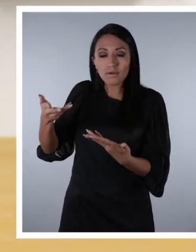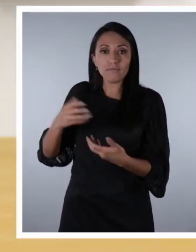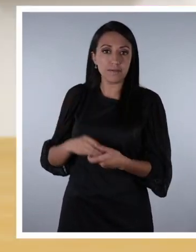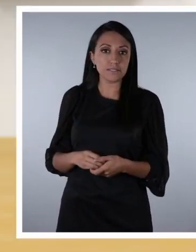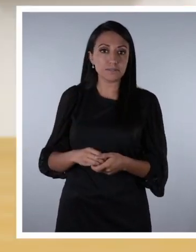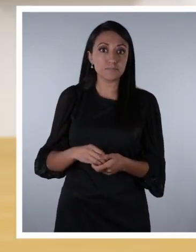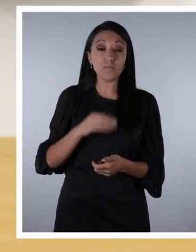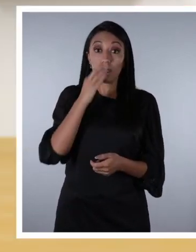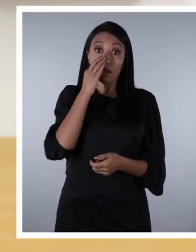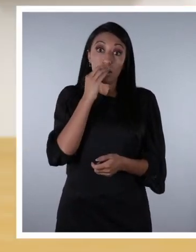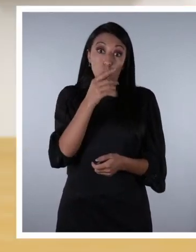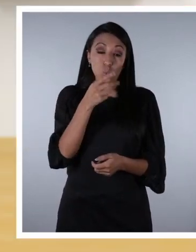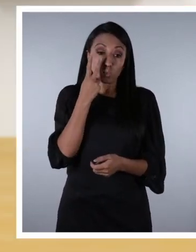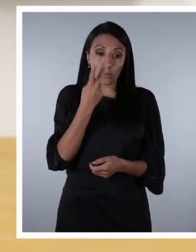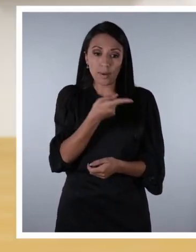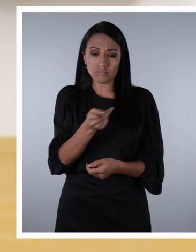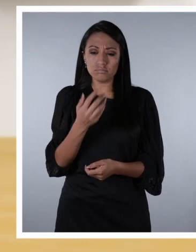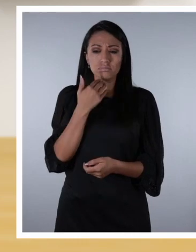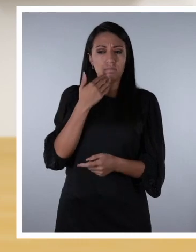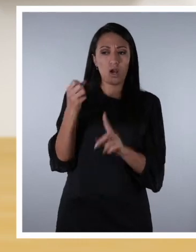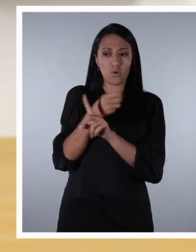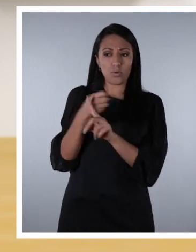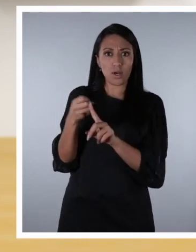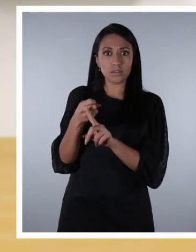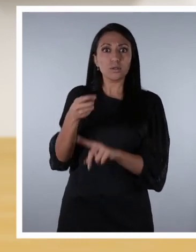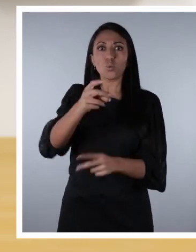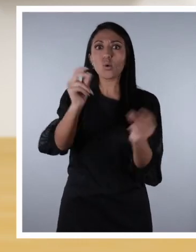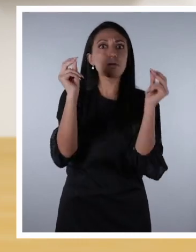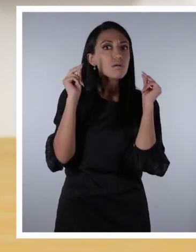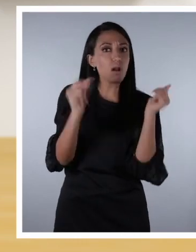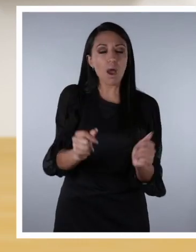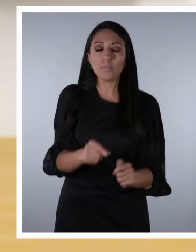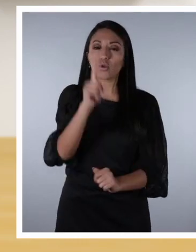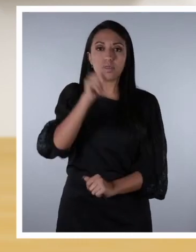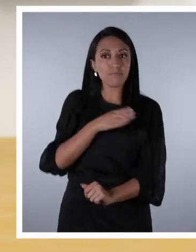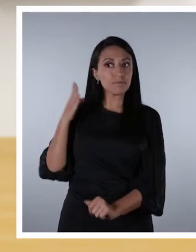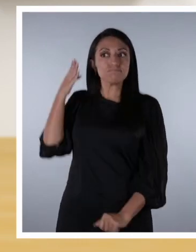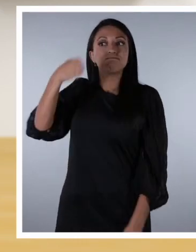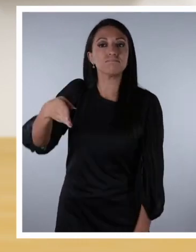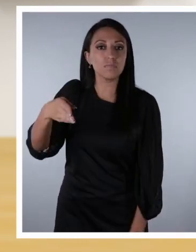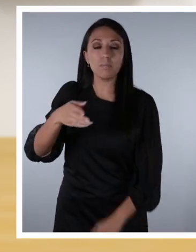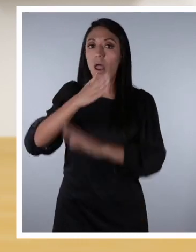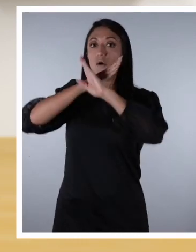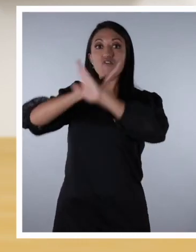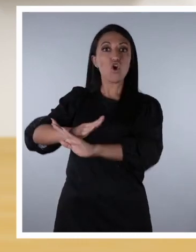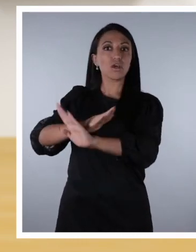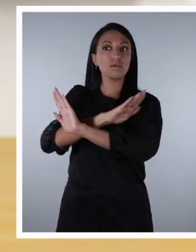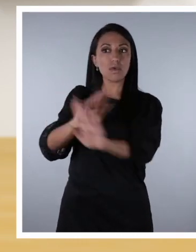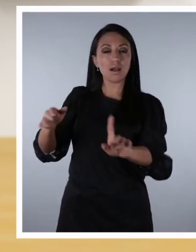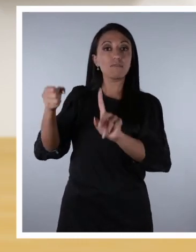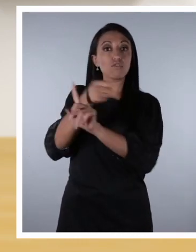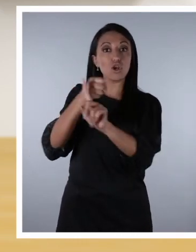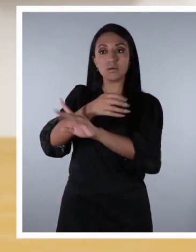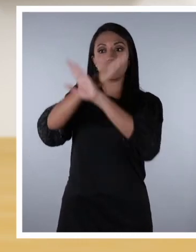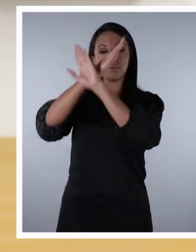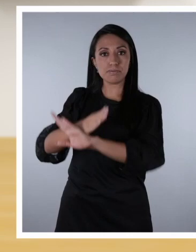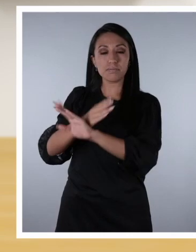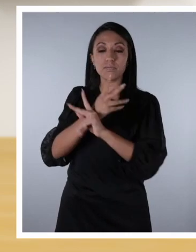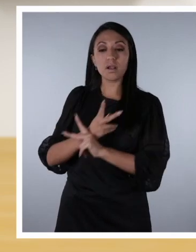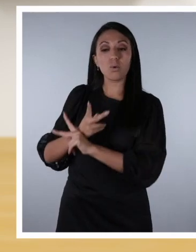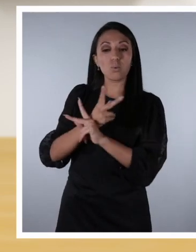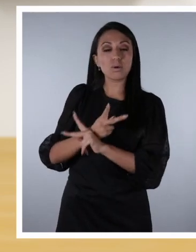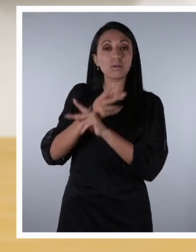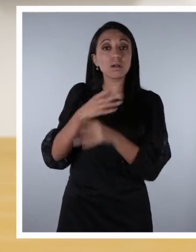Si identificamos algún acto de violencia, inmediatamente se debe intervenir para bloquear el acto violento y